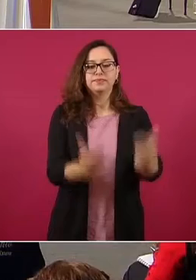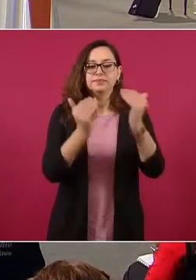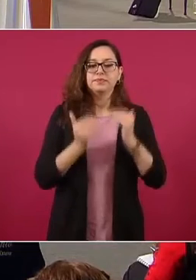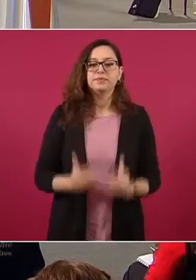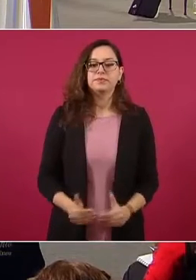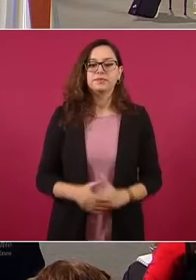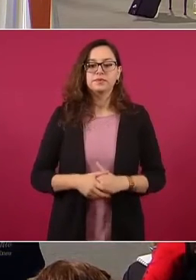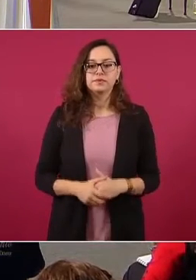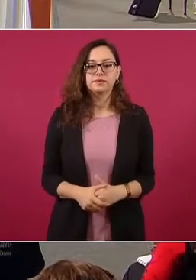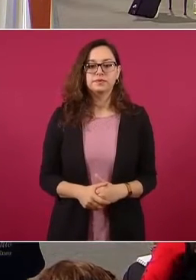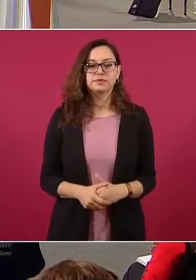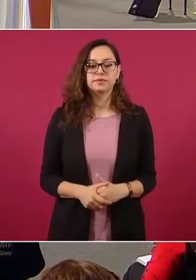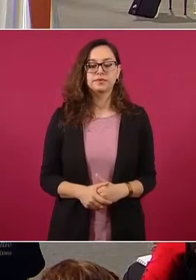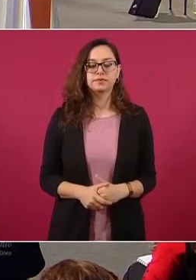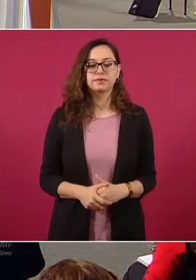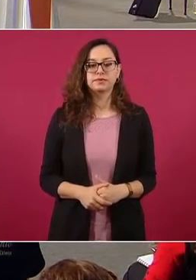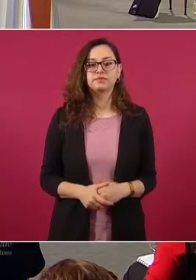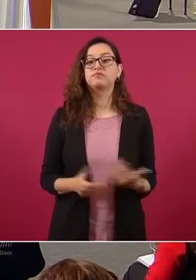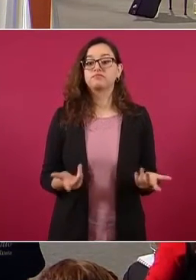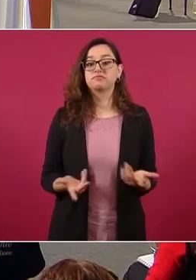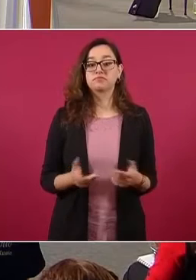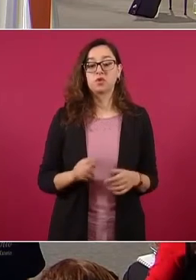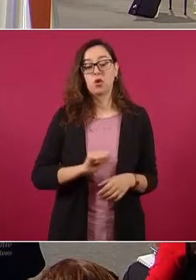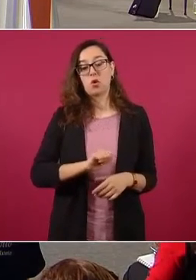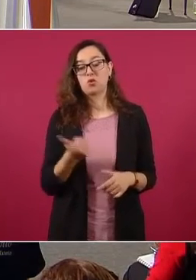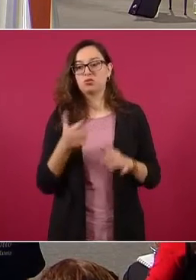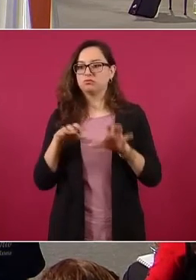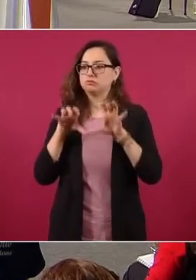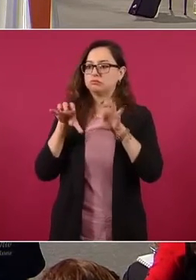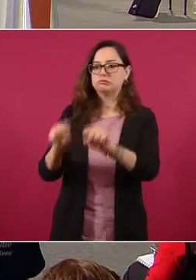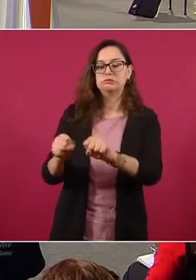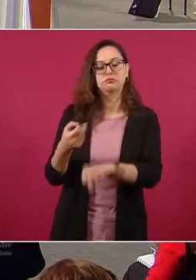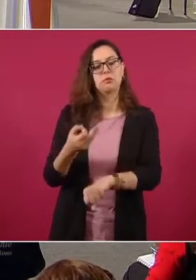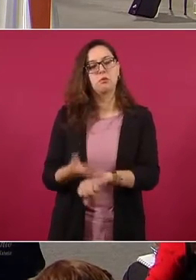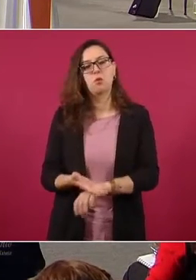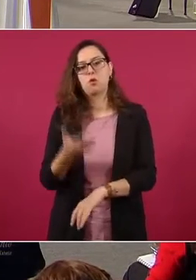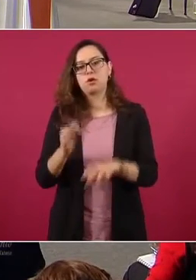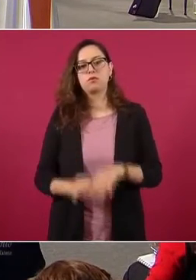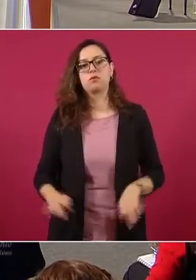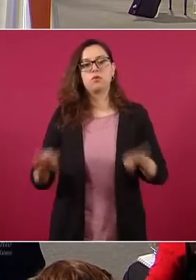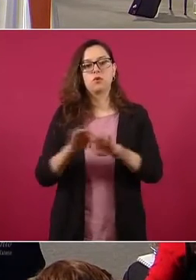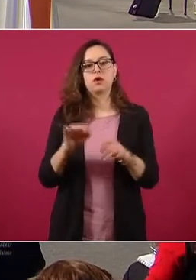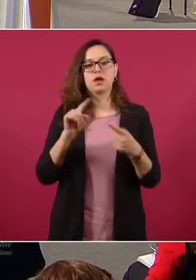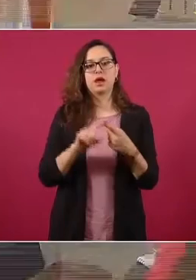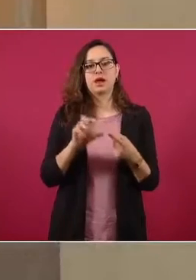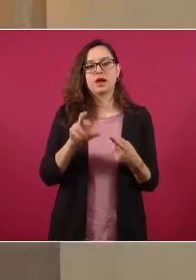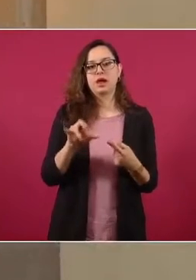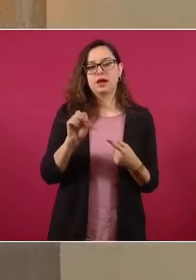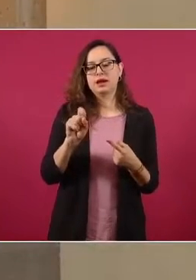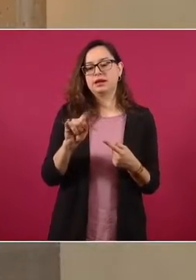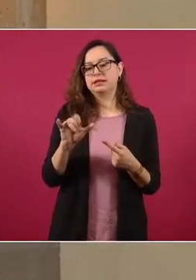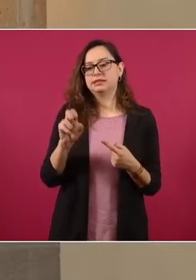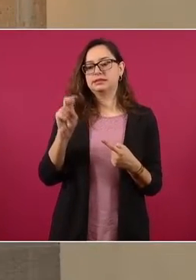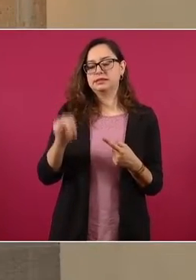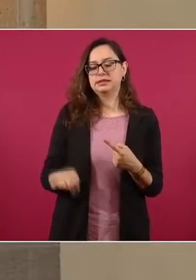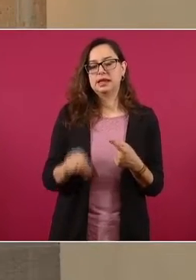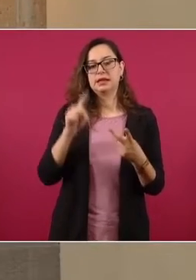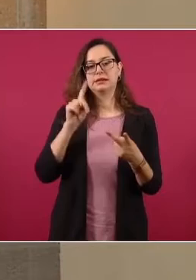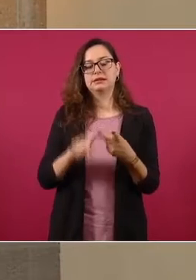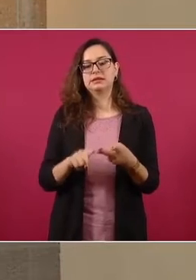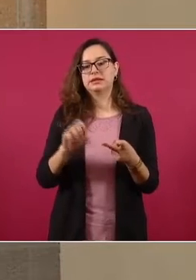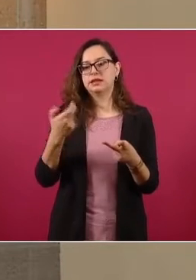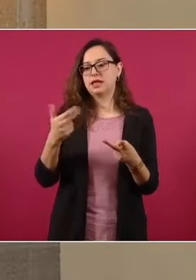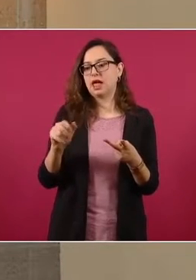Esta es una detención muy relevante. Se trata de Cristian N., alias El Pachón y Héctor